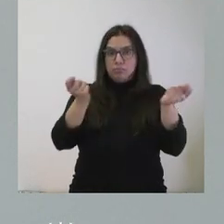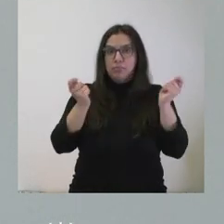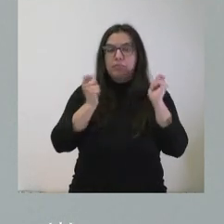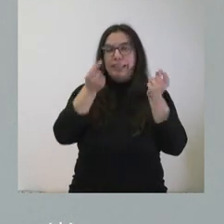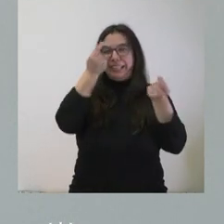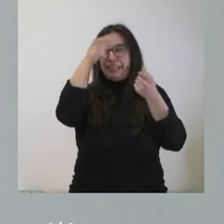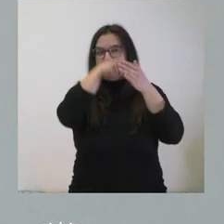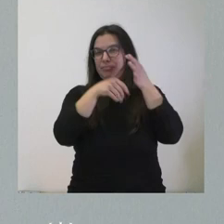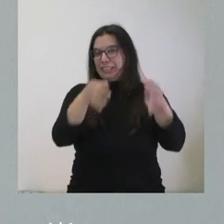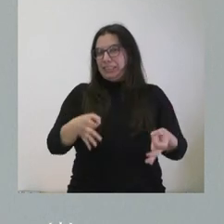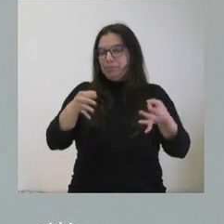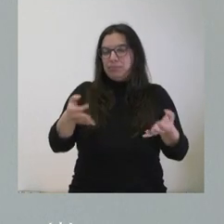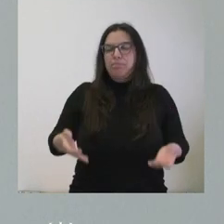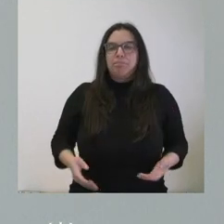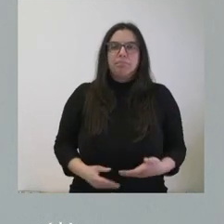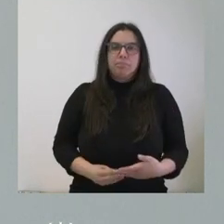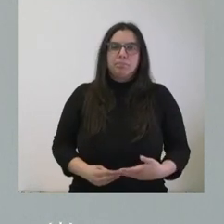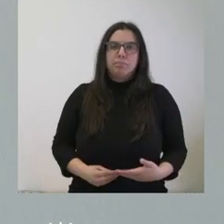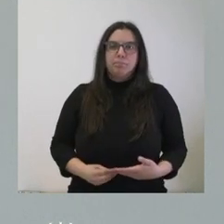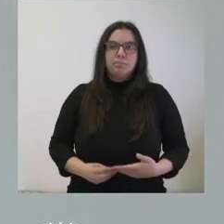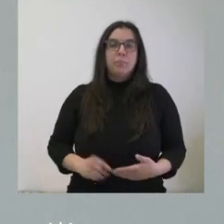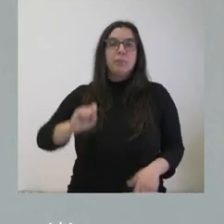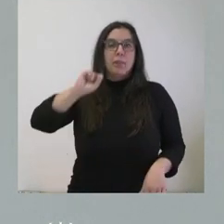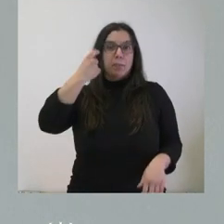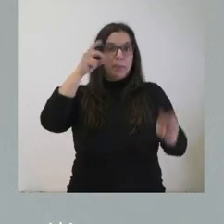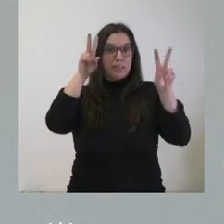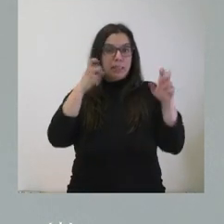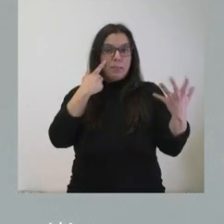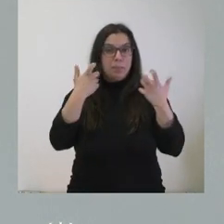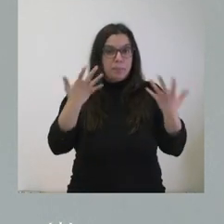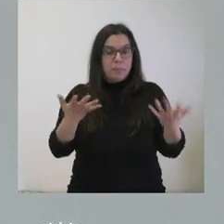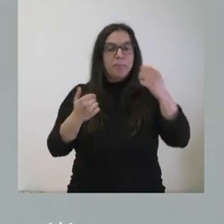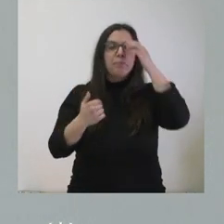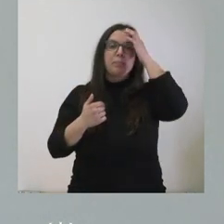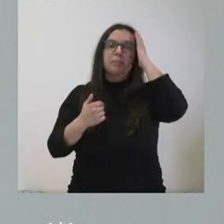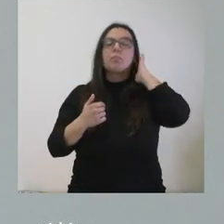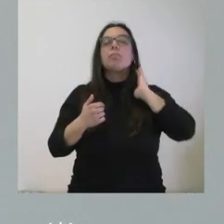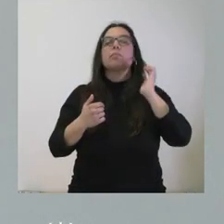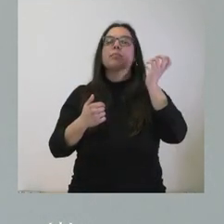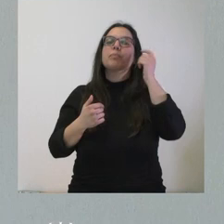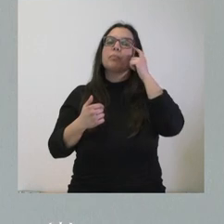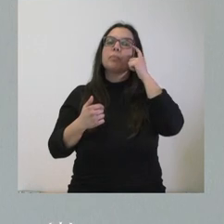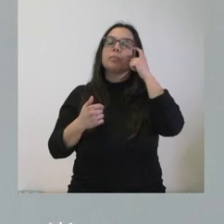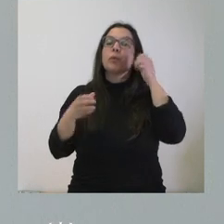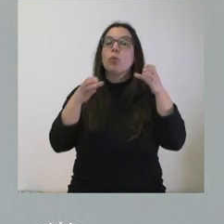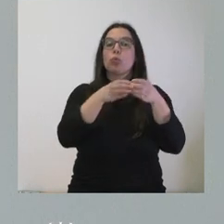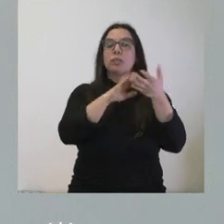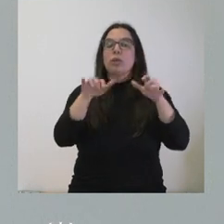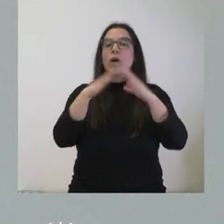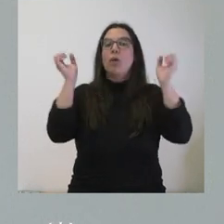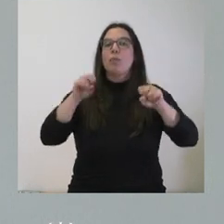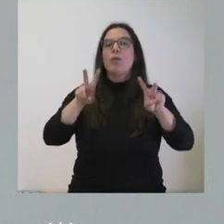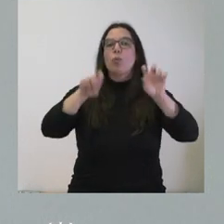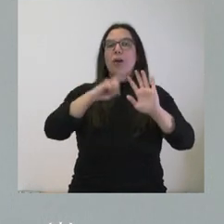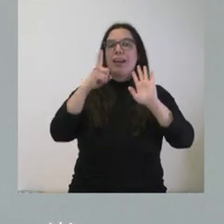detalle, como en otras ocasiones. El primer asunto que les señalo es que la Junta aprueba la nueva ley